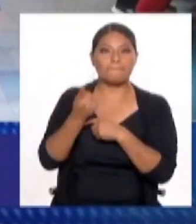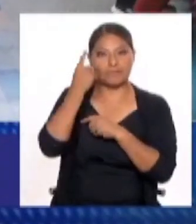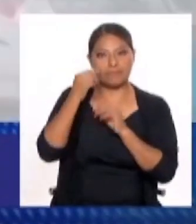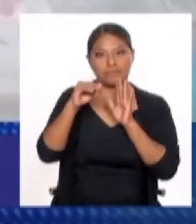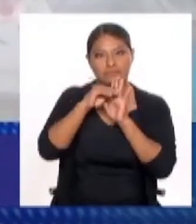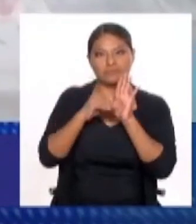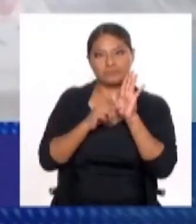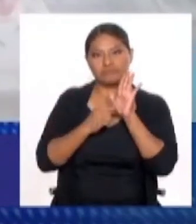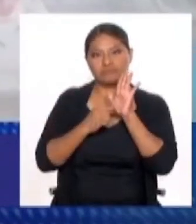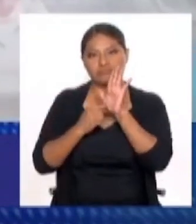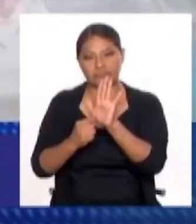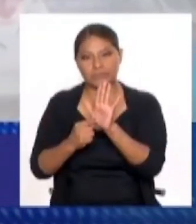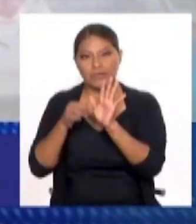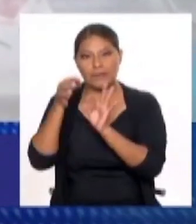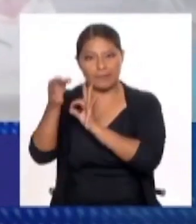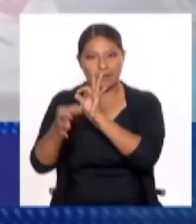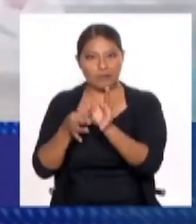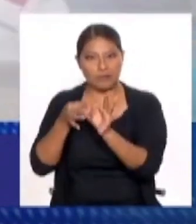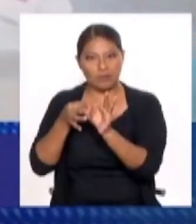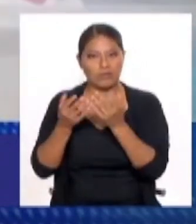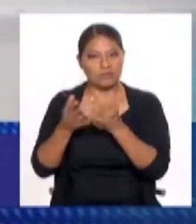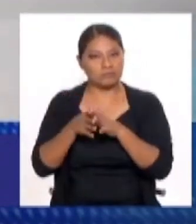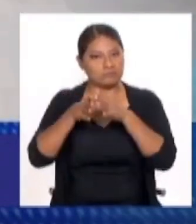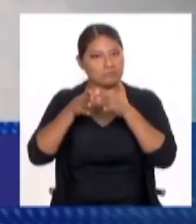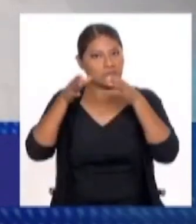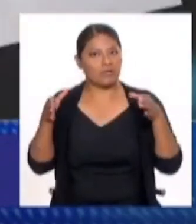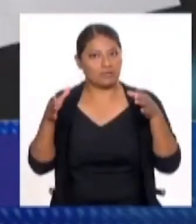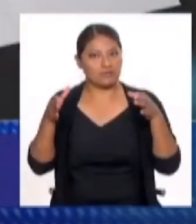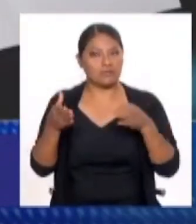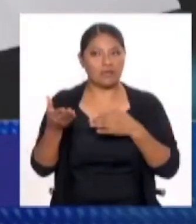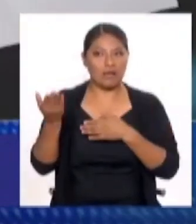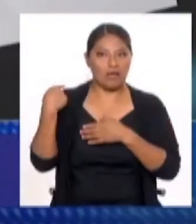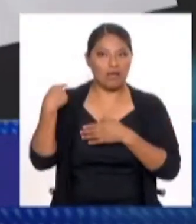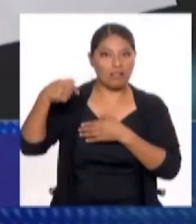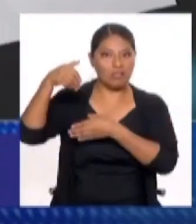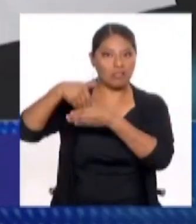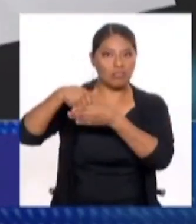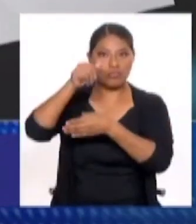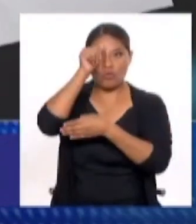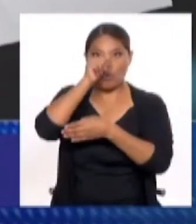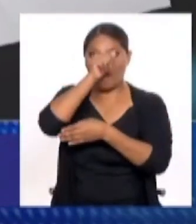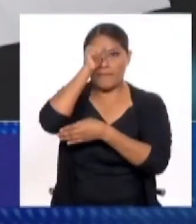más, digamos, impresionante que sale de las unas el domingo.